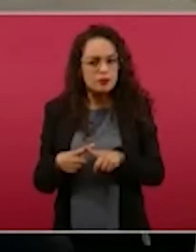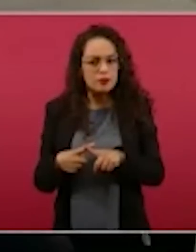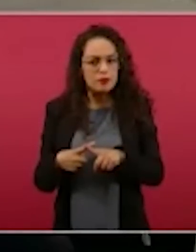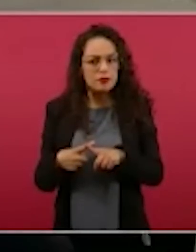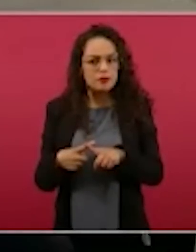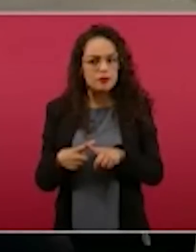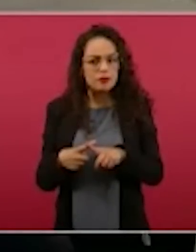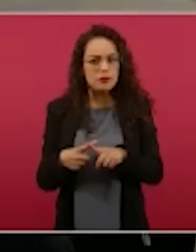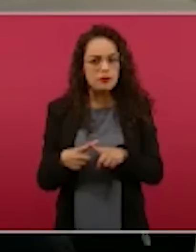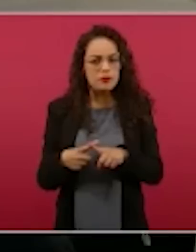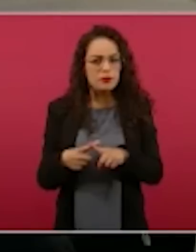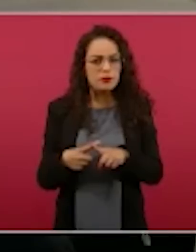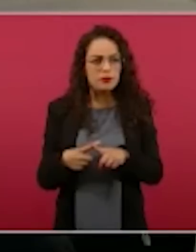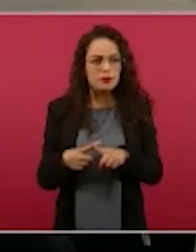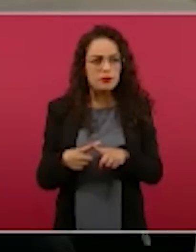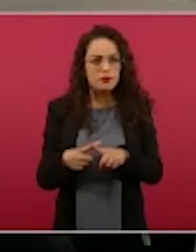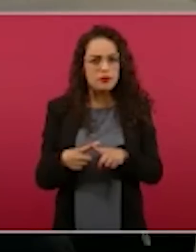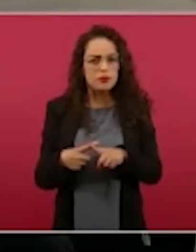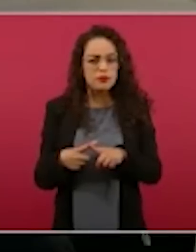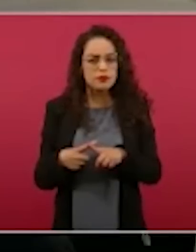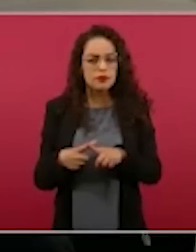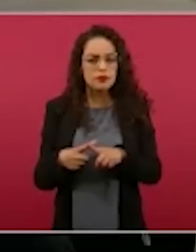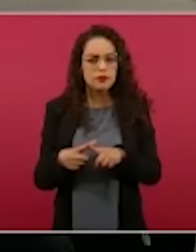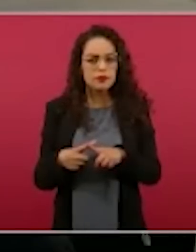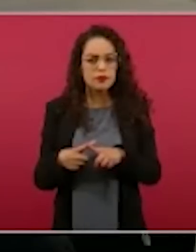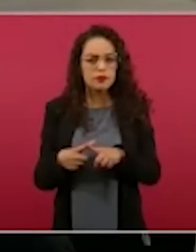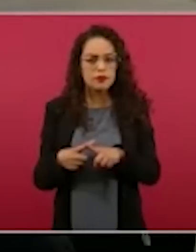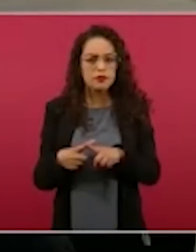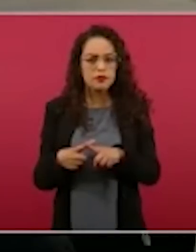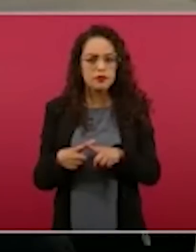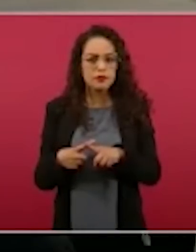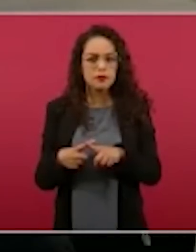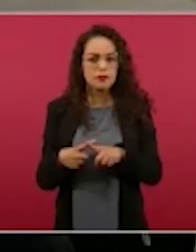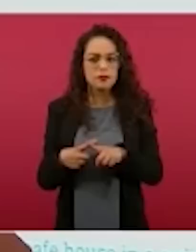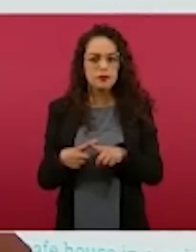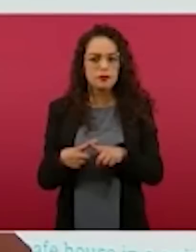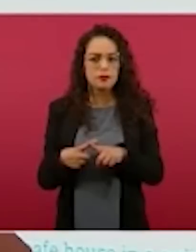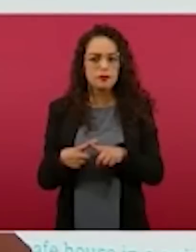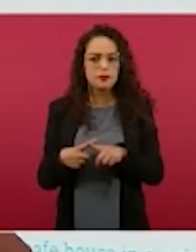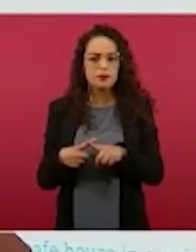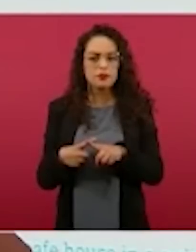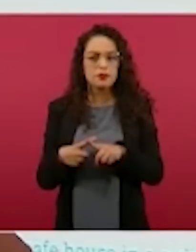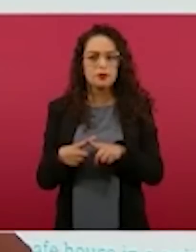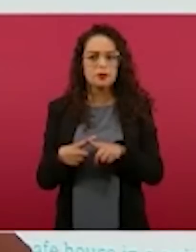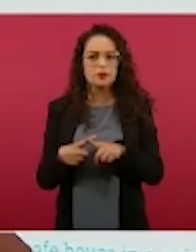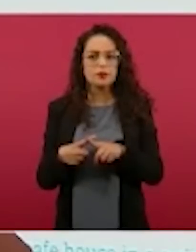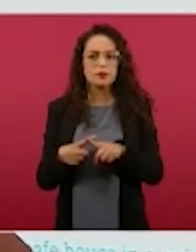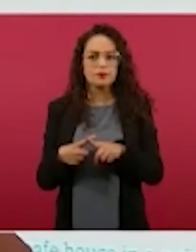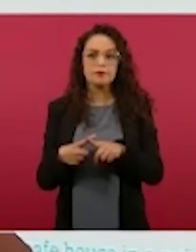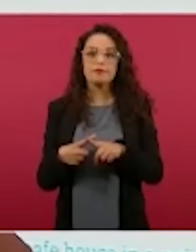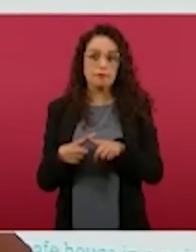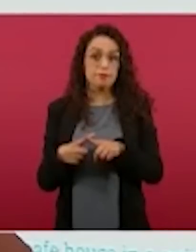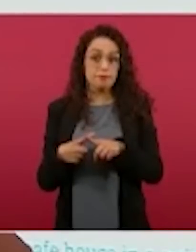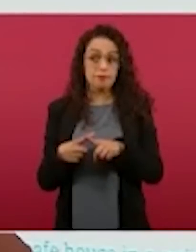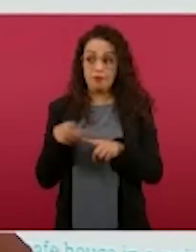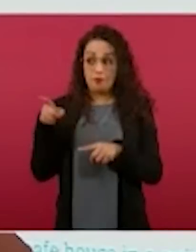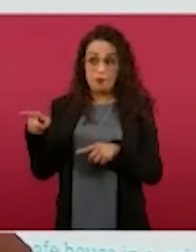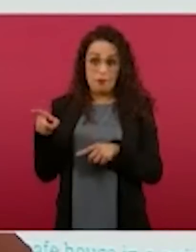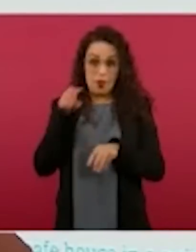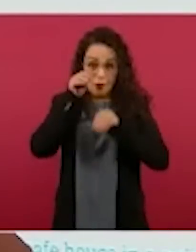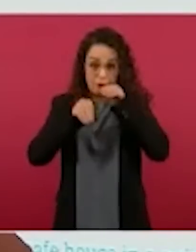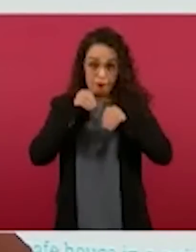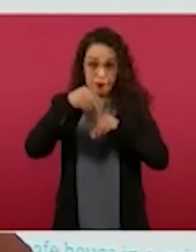esta acusación?